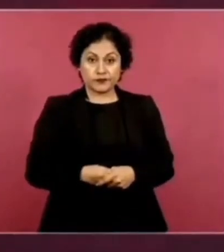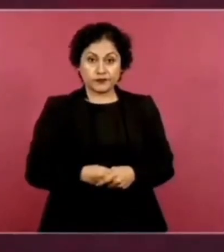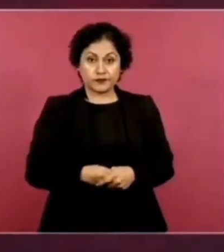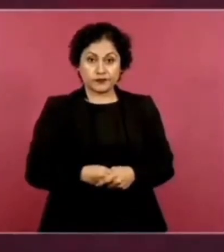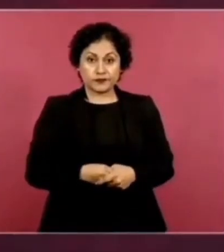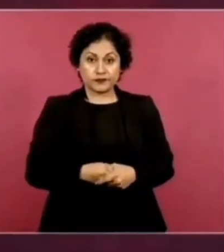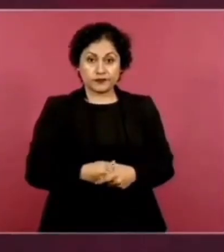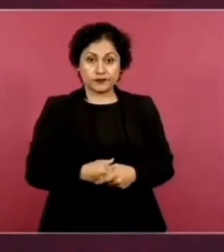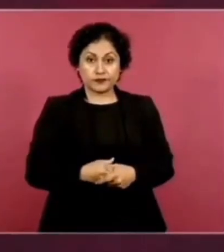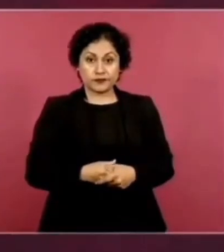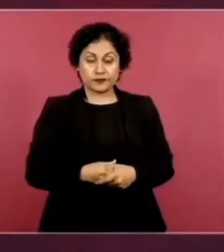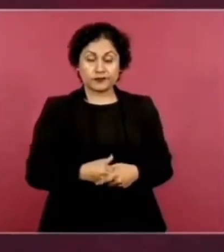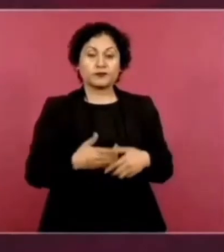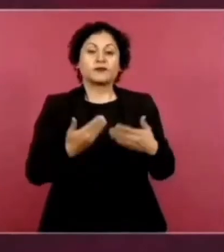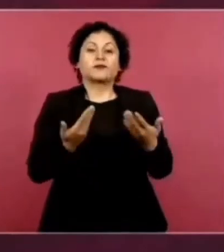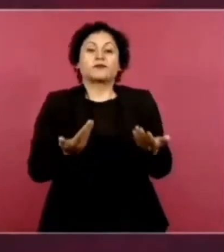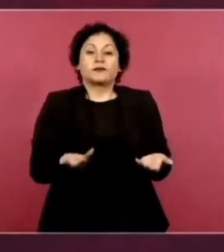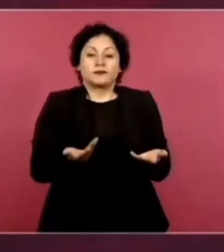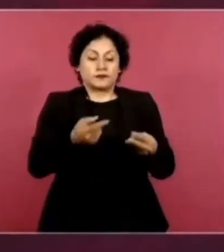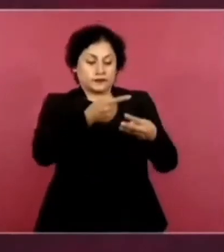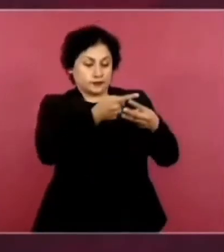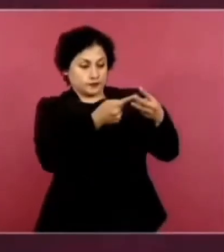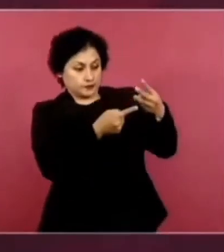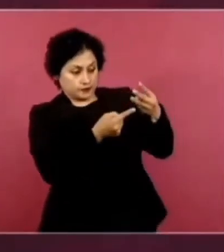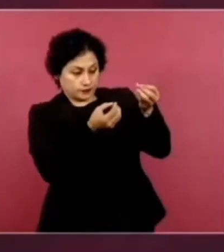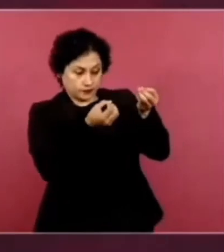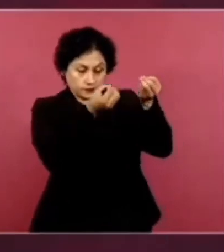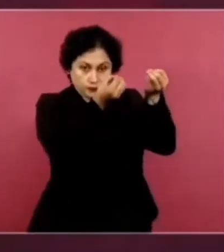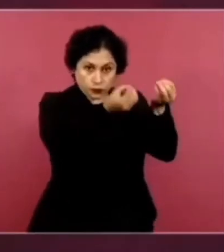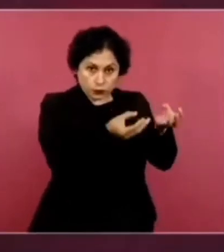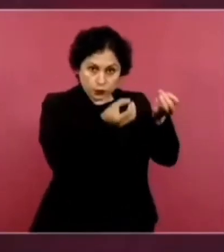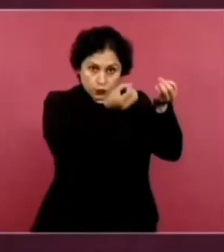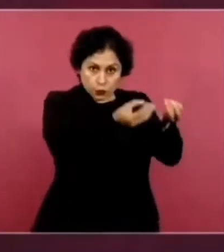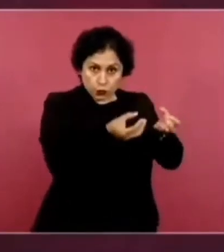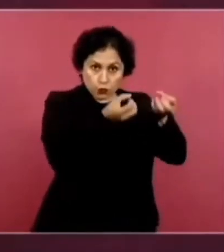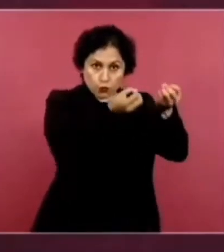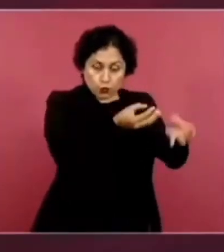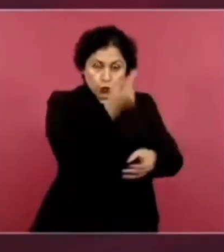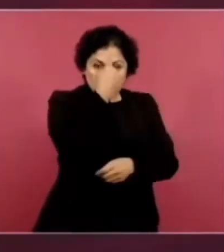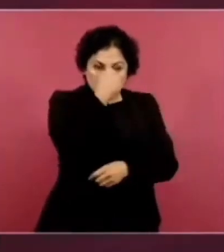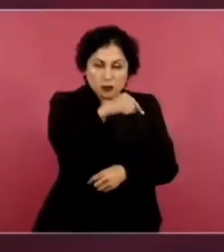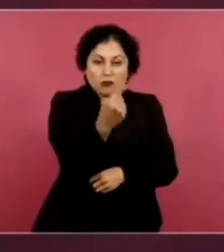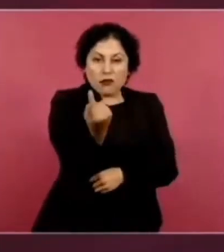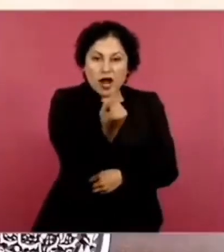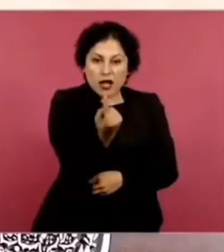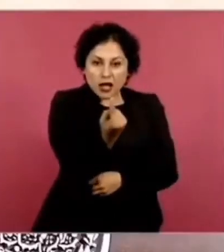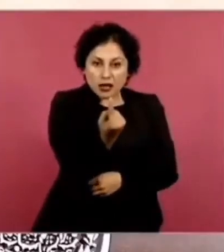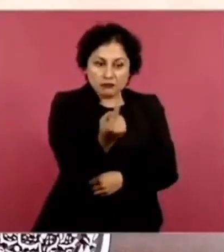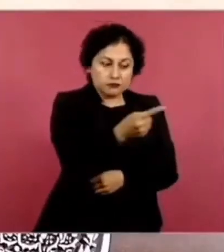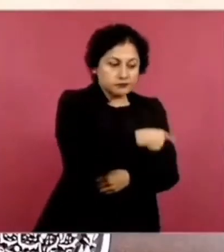¿Para qué no consuman fentanilo? No.